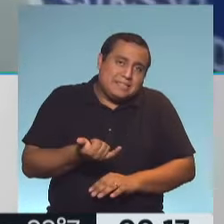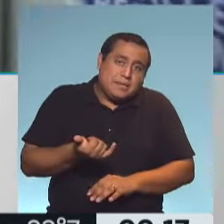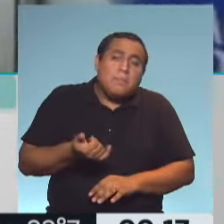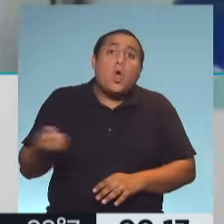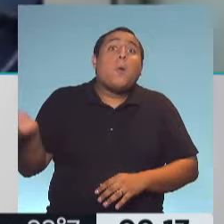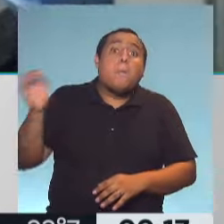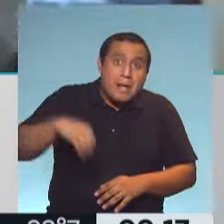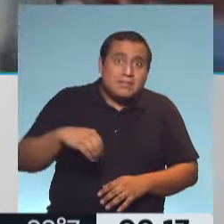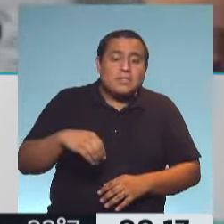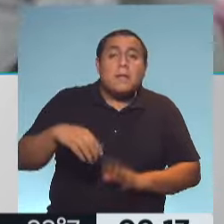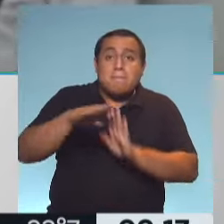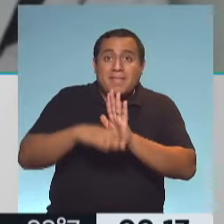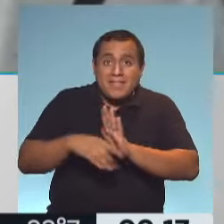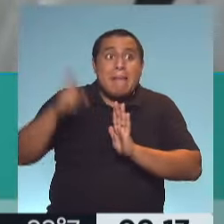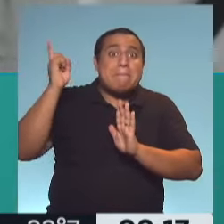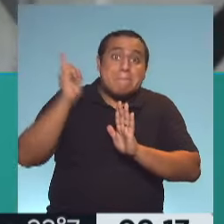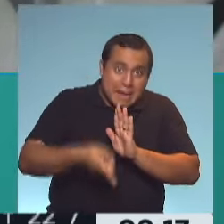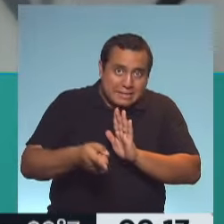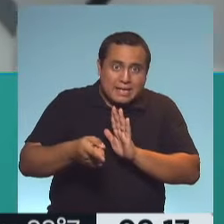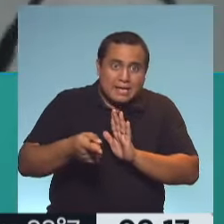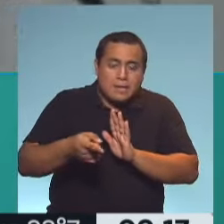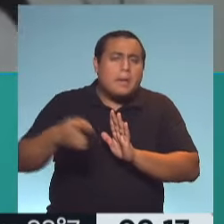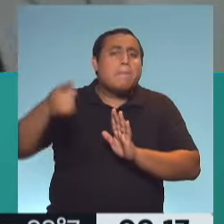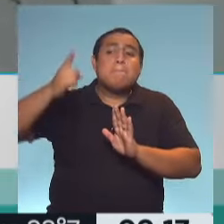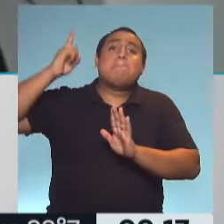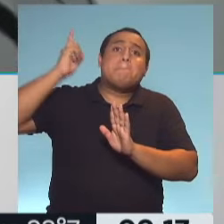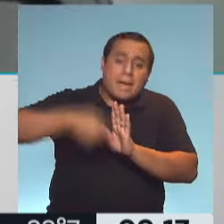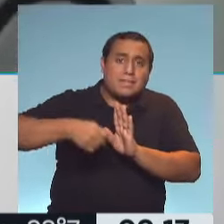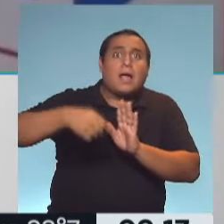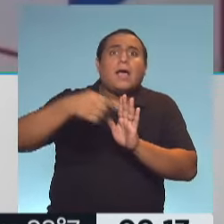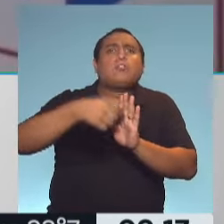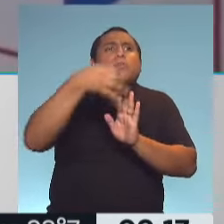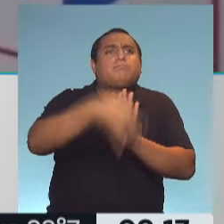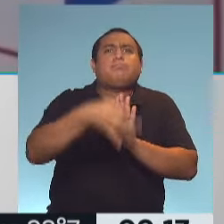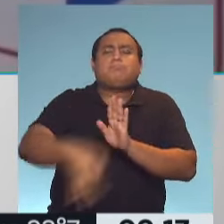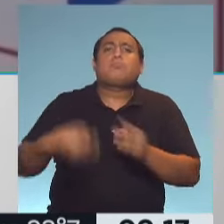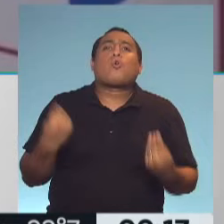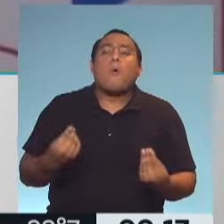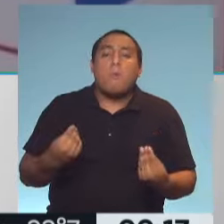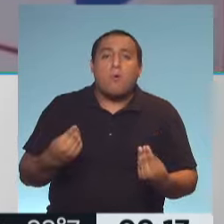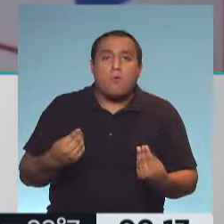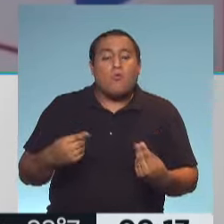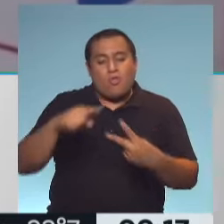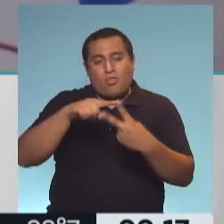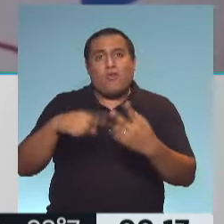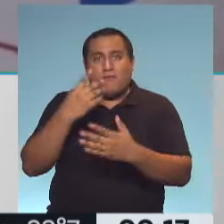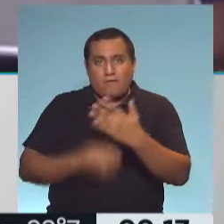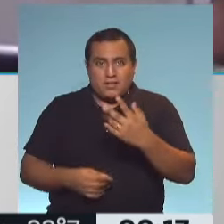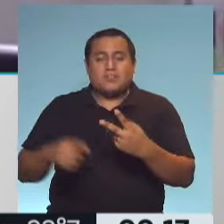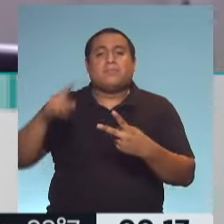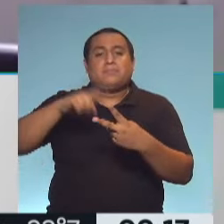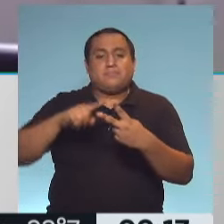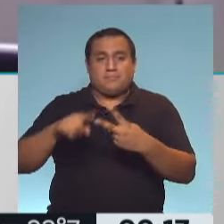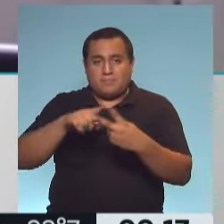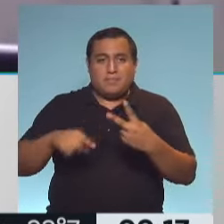cuando se imponen estas medidas, tenemos que ver cómo vamos a hacer para que estas medidas se puedan cumplir. Que hay dos factores que estamos fallando. Uno, la fiscalización.